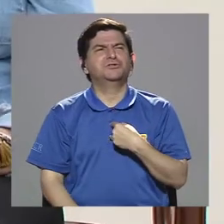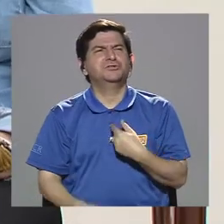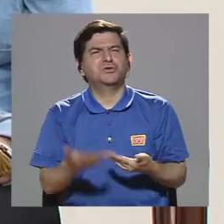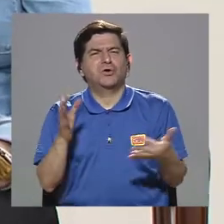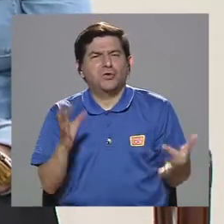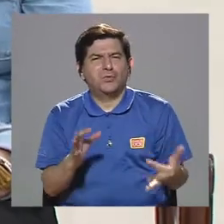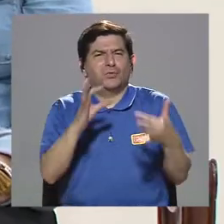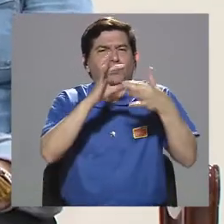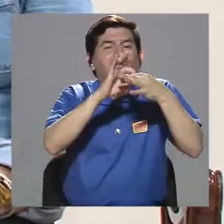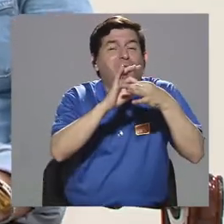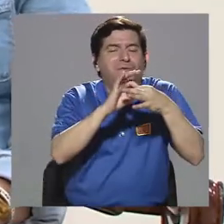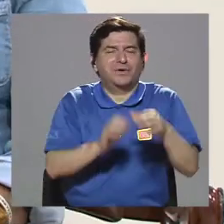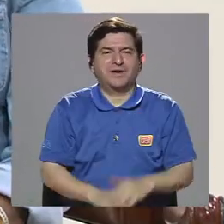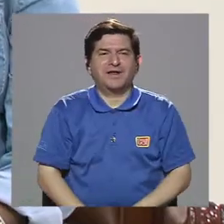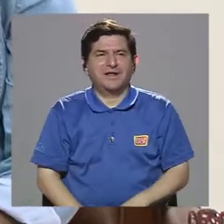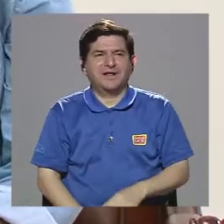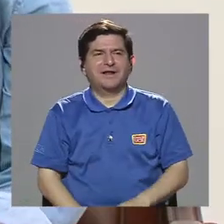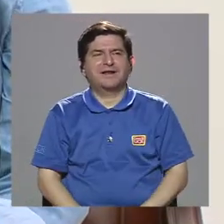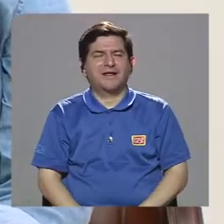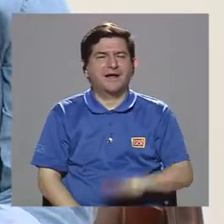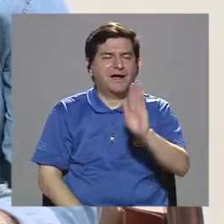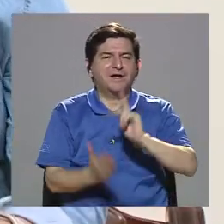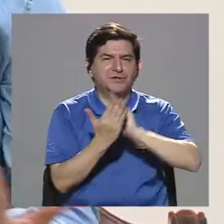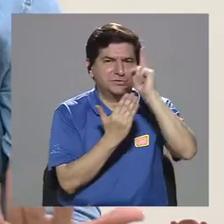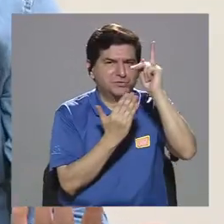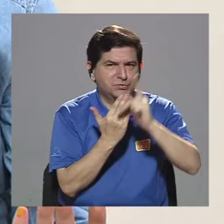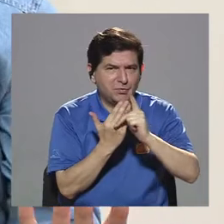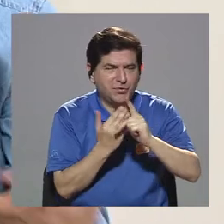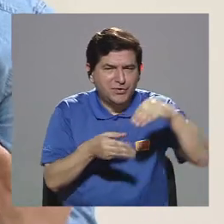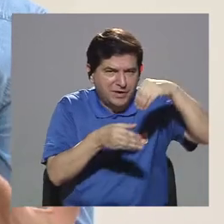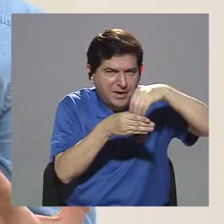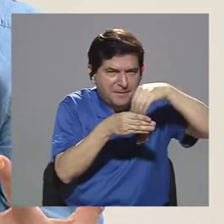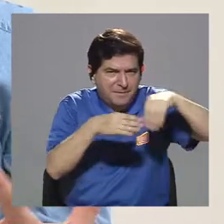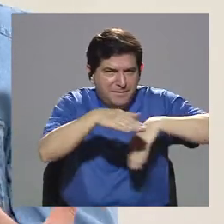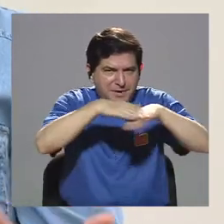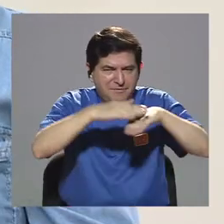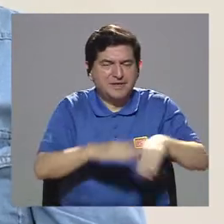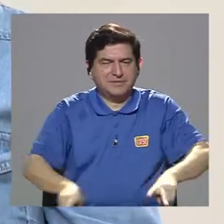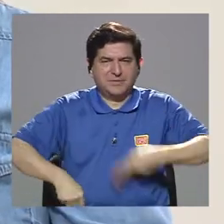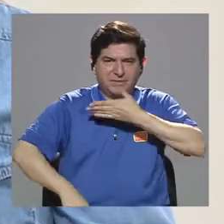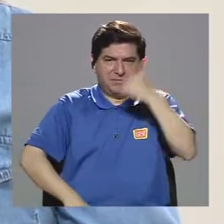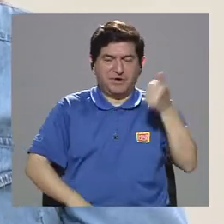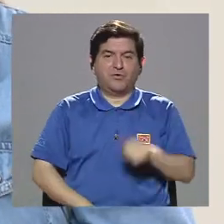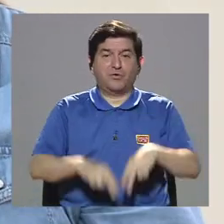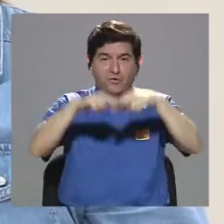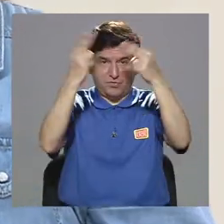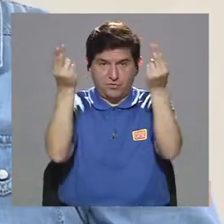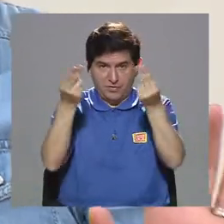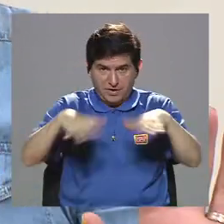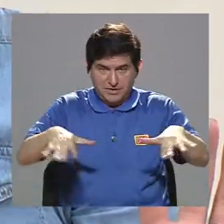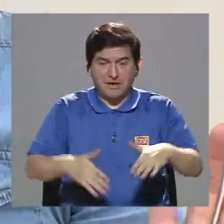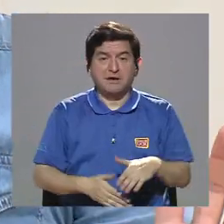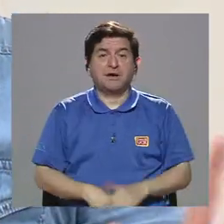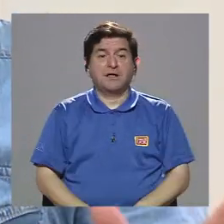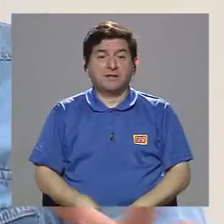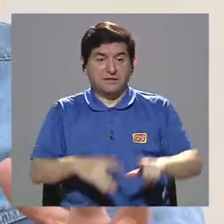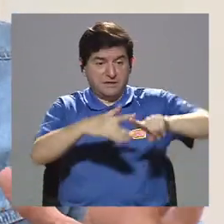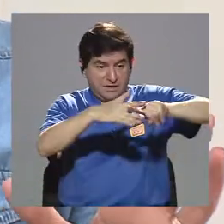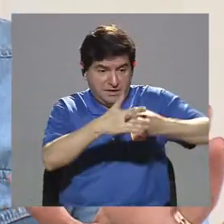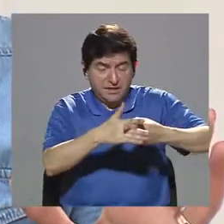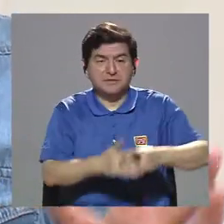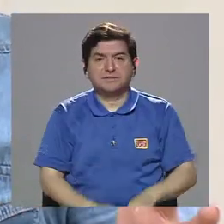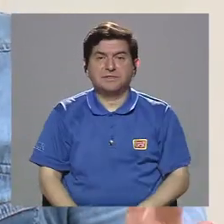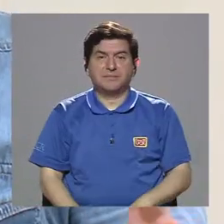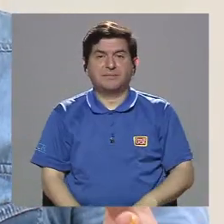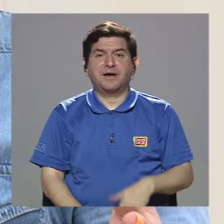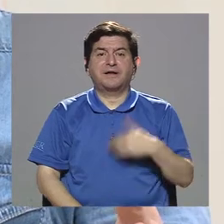la esencia del programa de Ustedes Vivir Mejor y efectivamente la internet nace para facilitarnos las cosas. Bueno, las personas